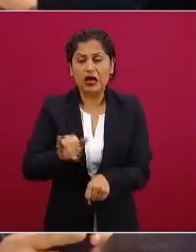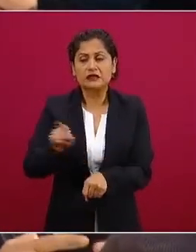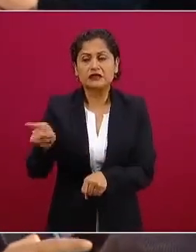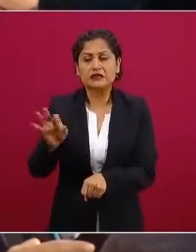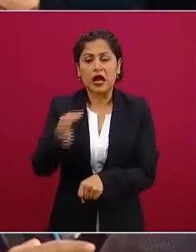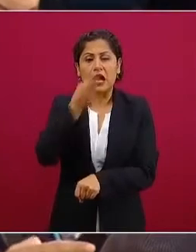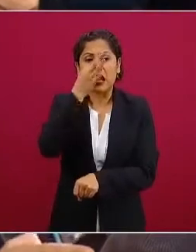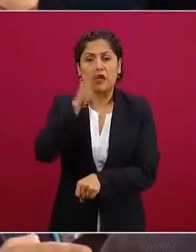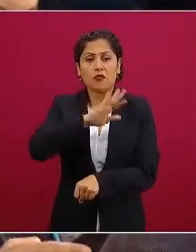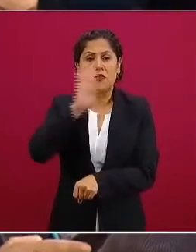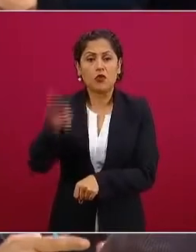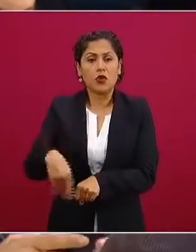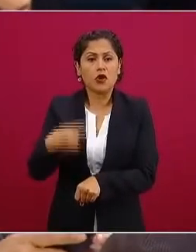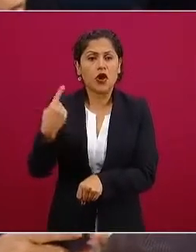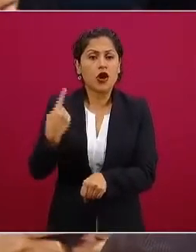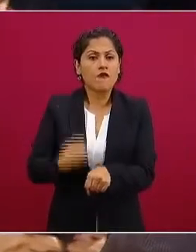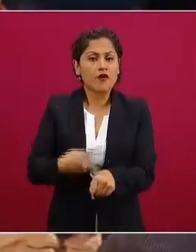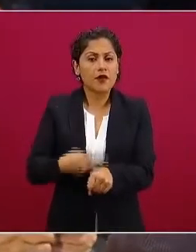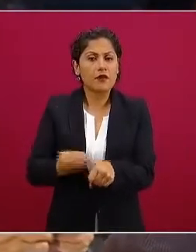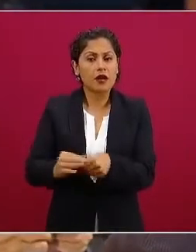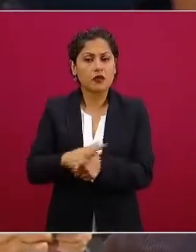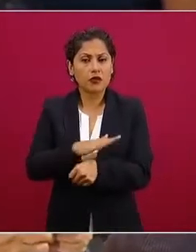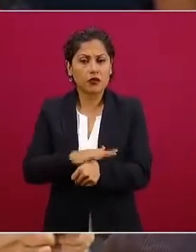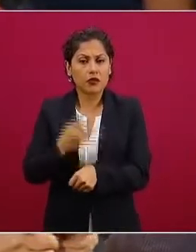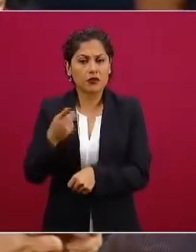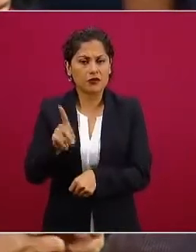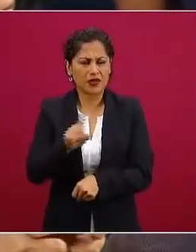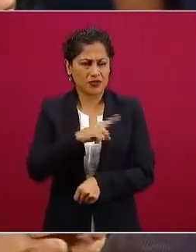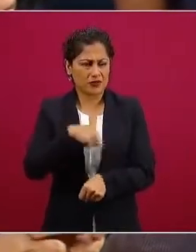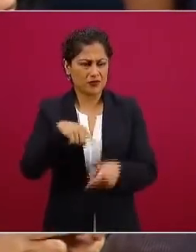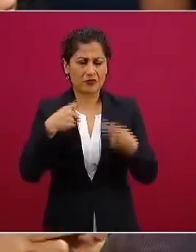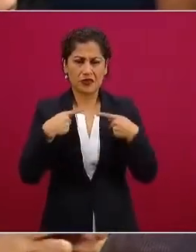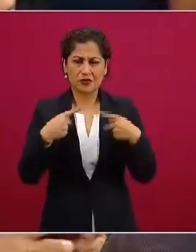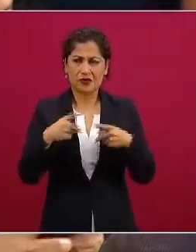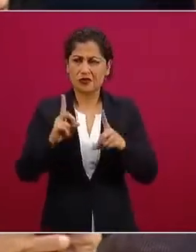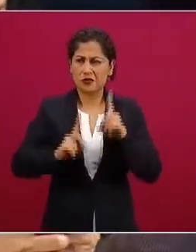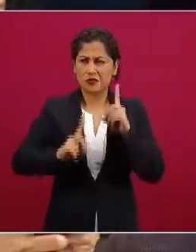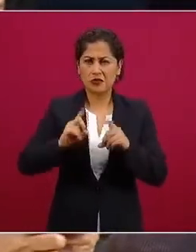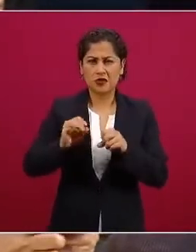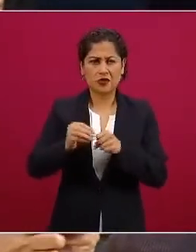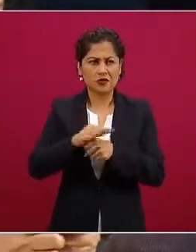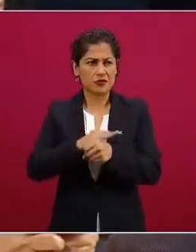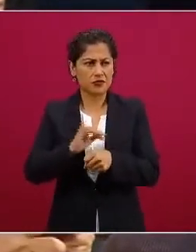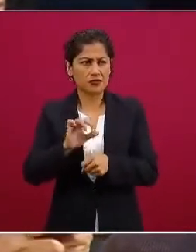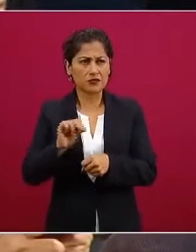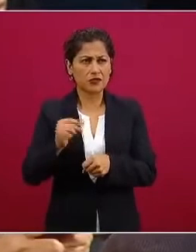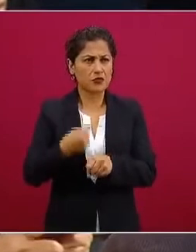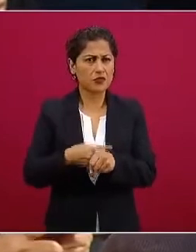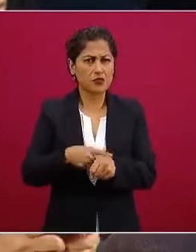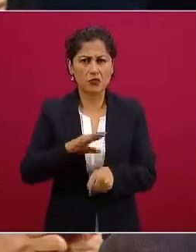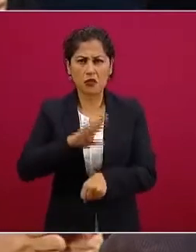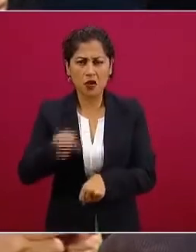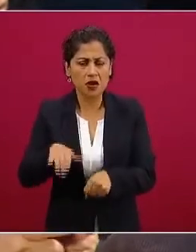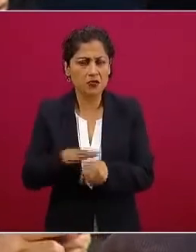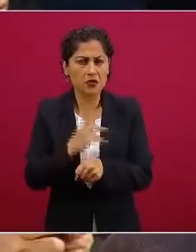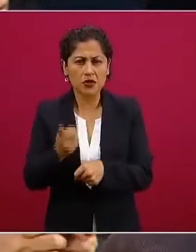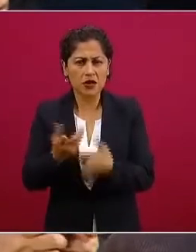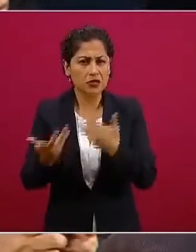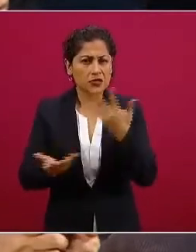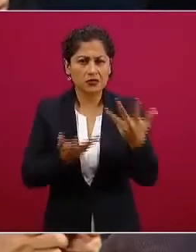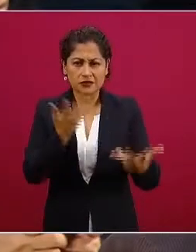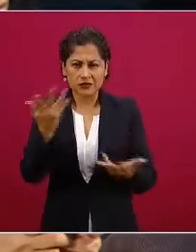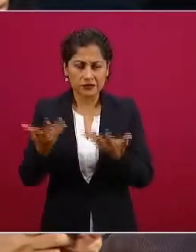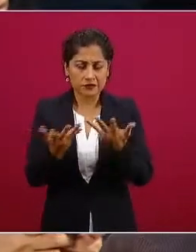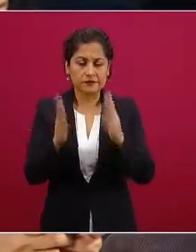y no hay un diagnóstico bien hecho entonces en este sentido usted ¿cuál sería la información